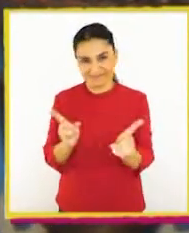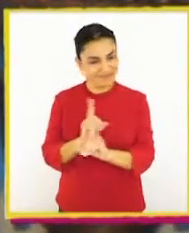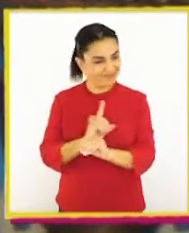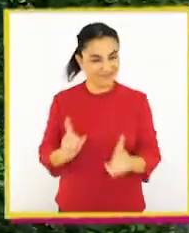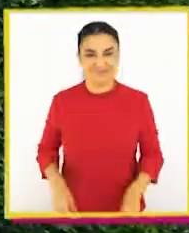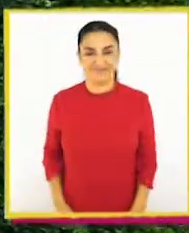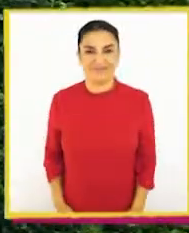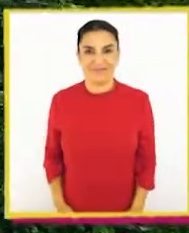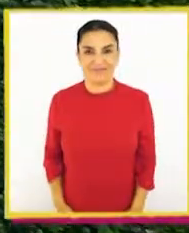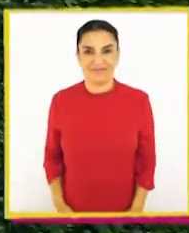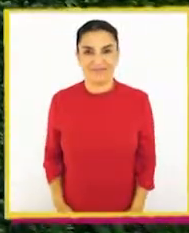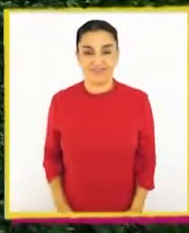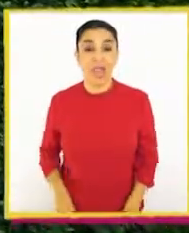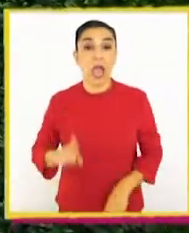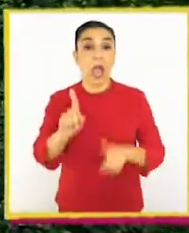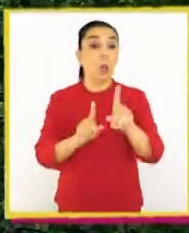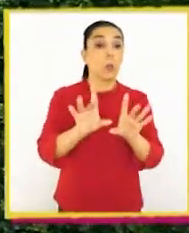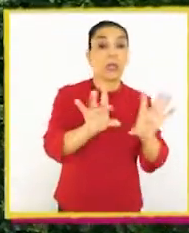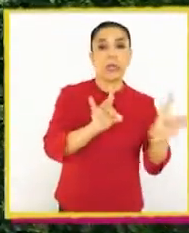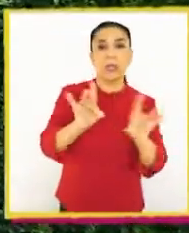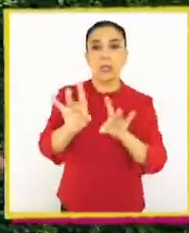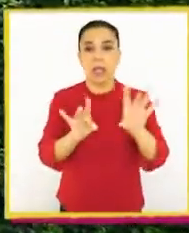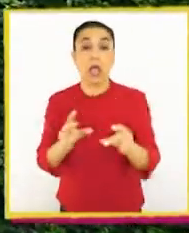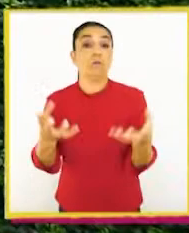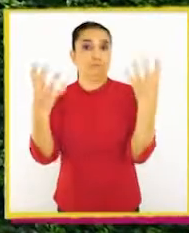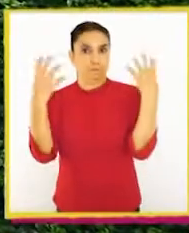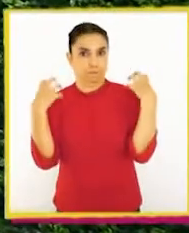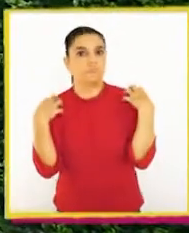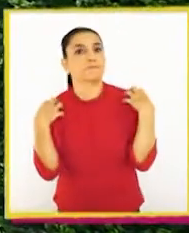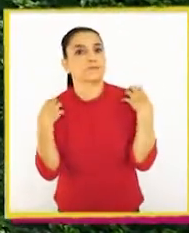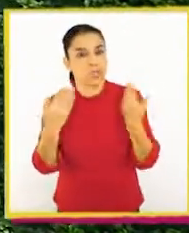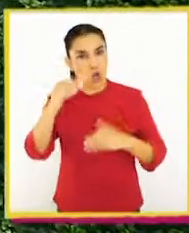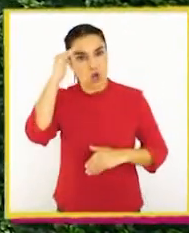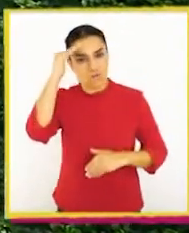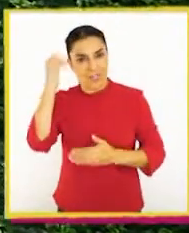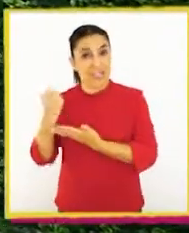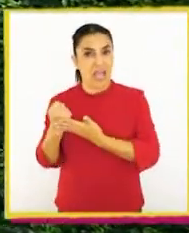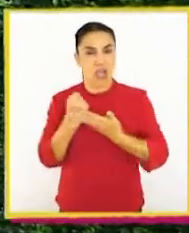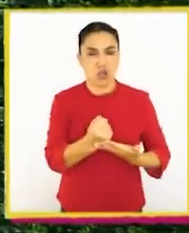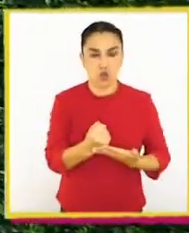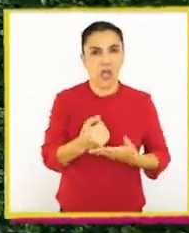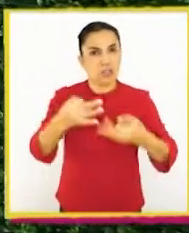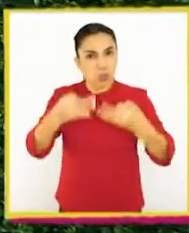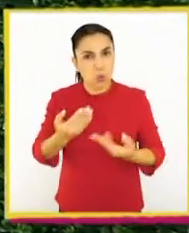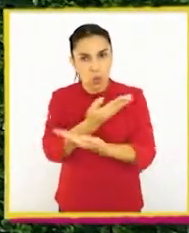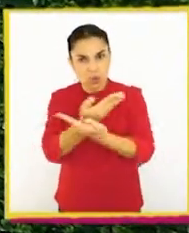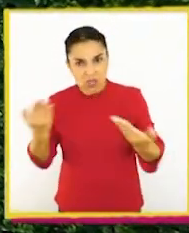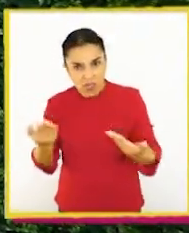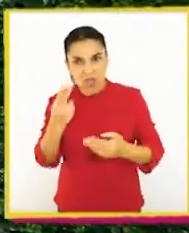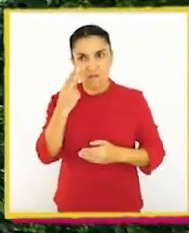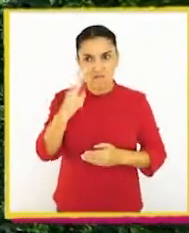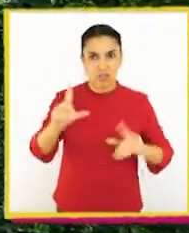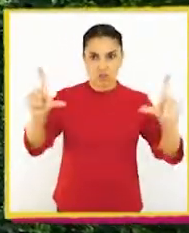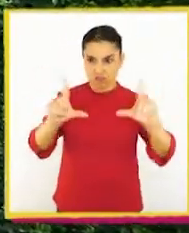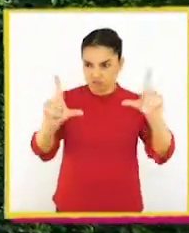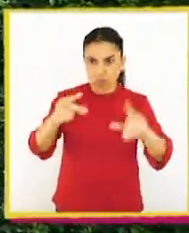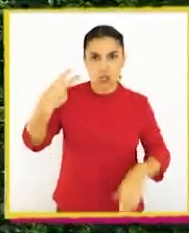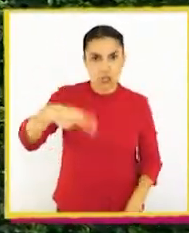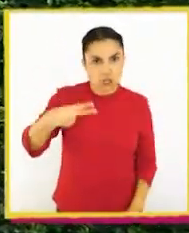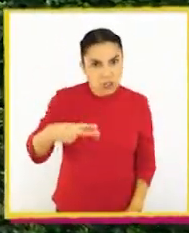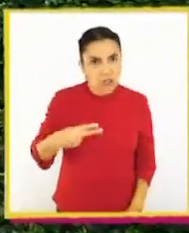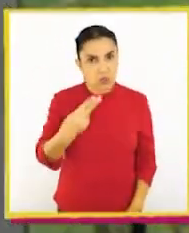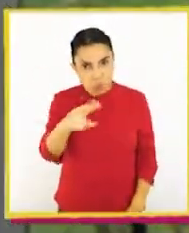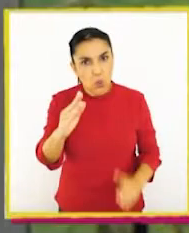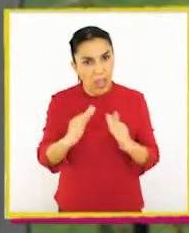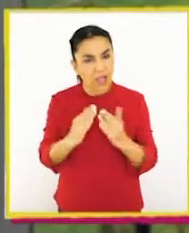Claramente no. Él nombra algunos cargos de confianza para que lo ayuden. Estoy seguro de que varias veces han escuchado de ellos en las noticias y en sus